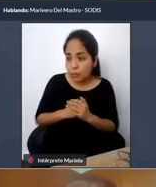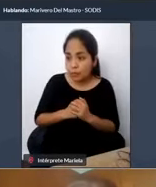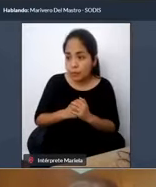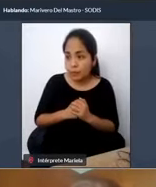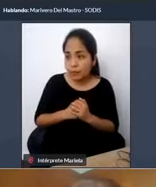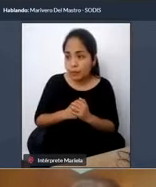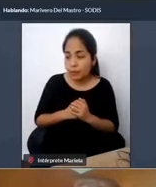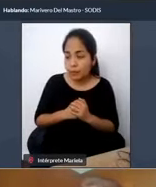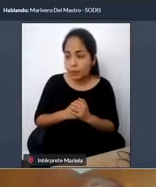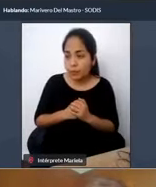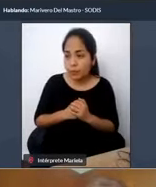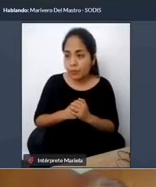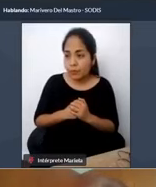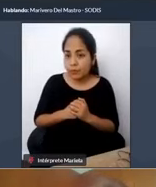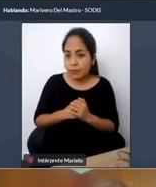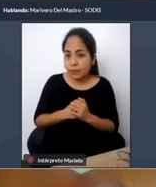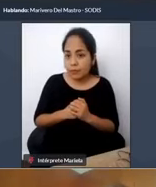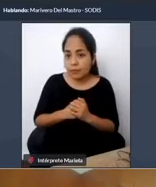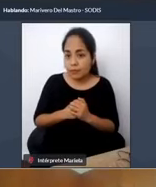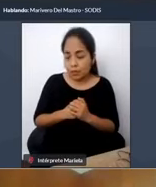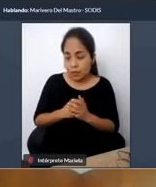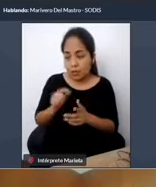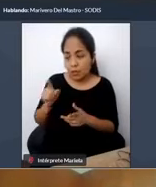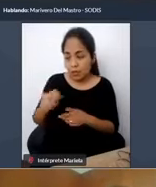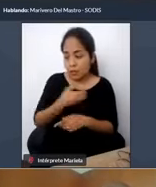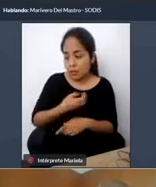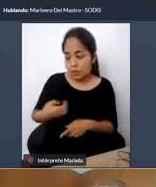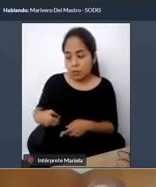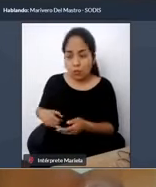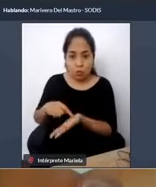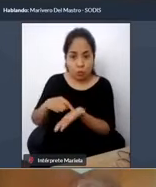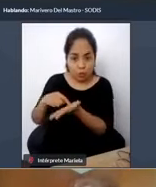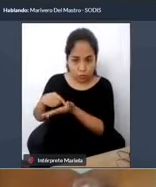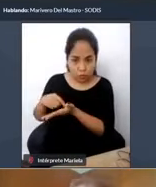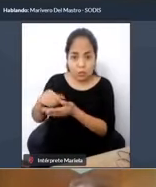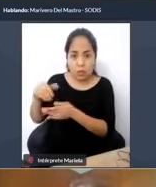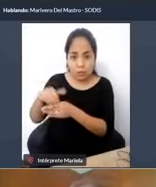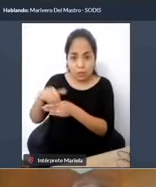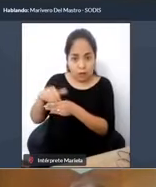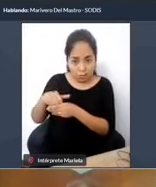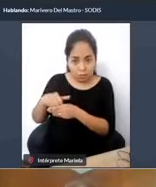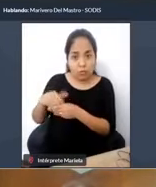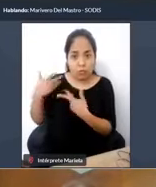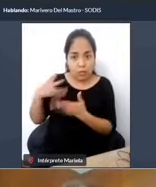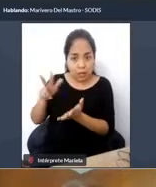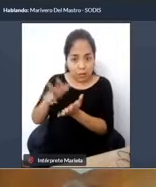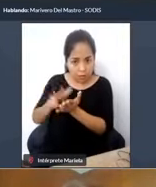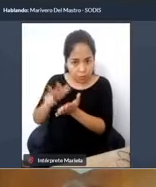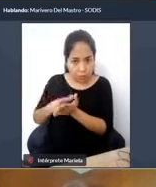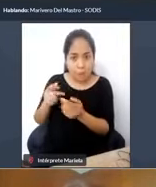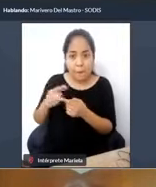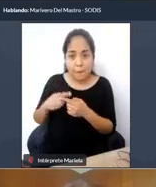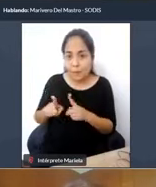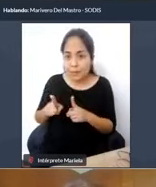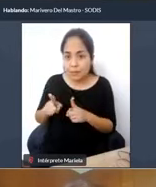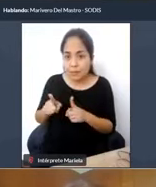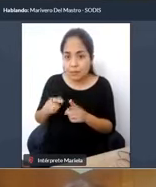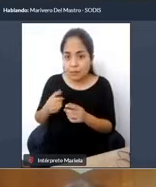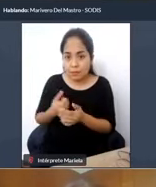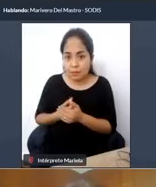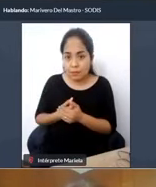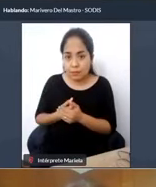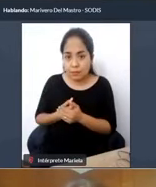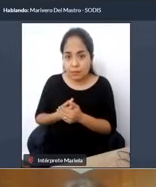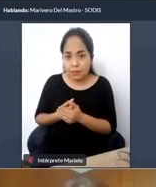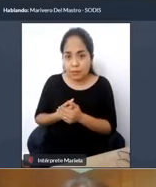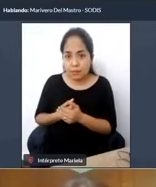que fue obligación del Estado junto con el Banco para realizarlo, este plan ya ha sido aprobado, sin embargo, no se ha destinado desde el Estado el